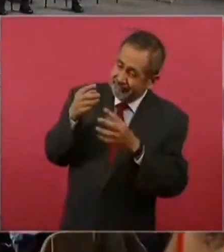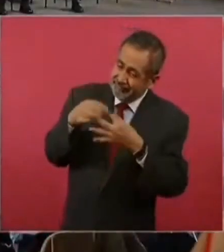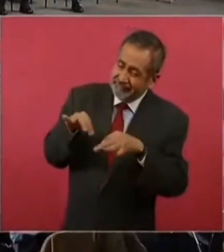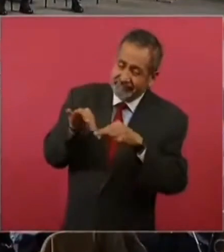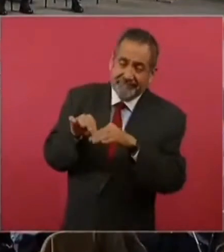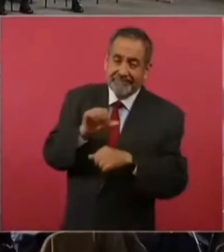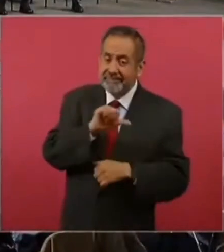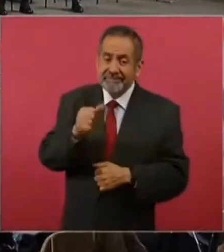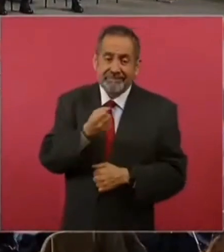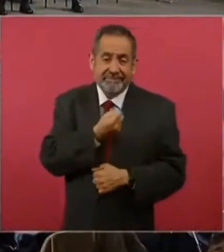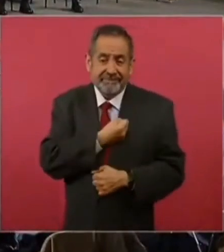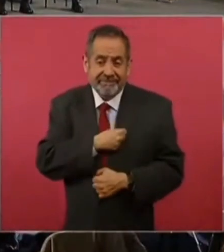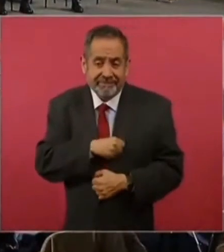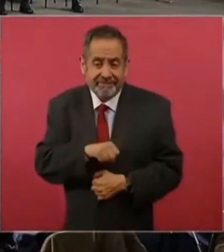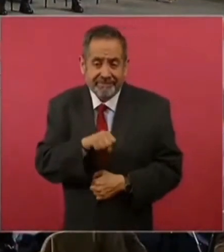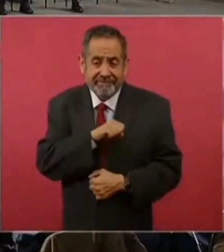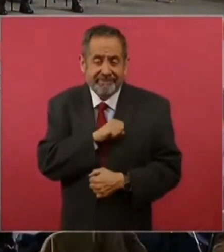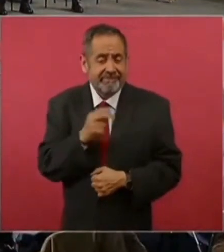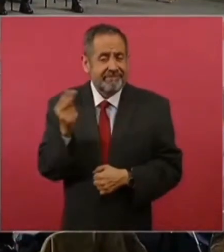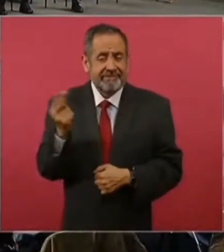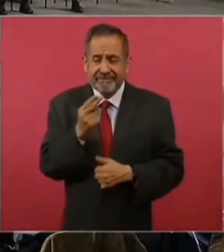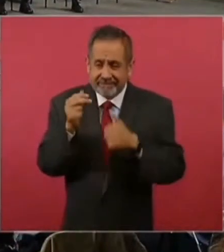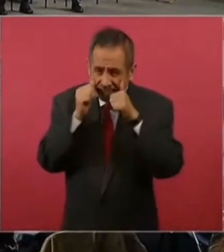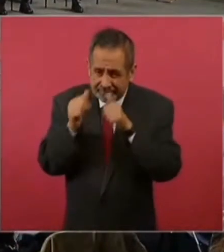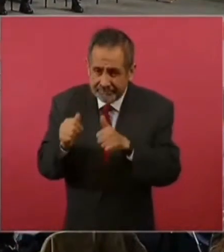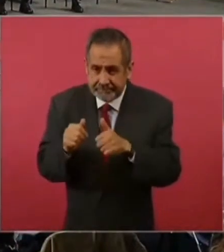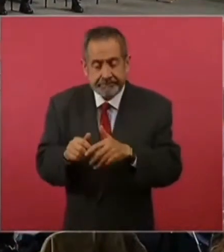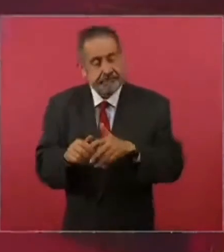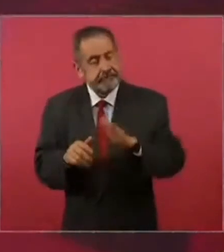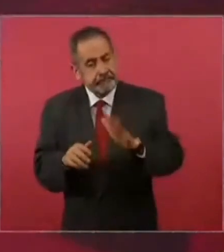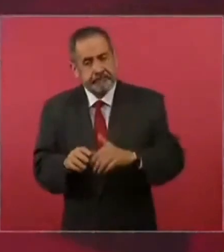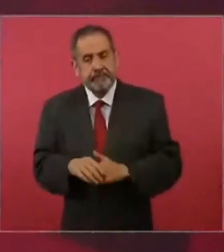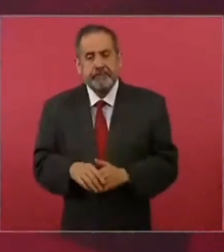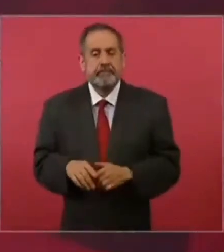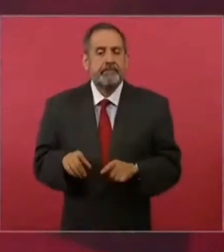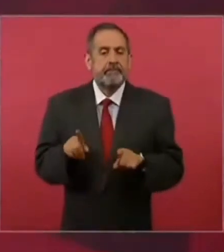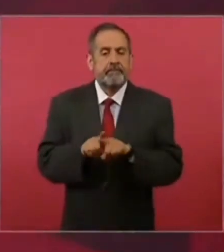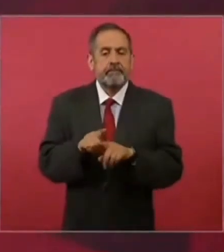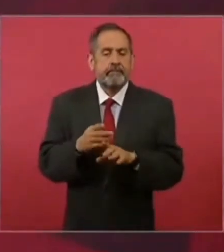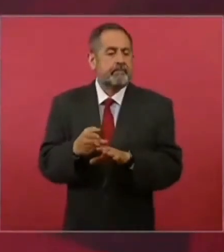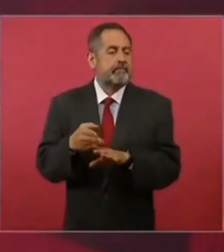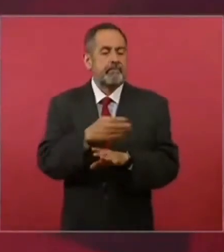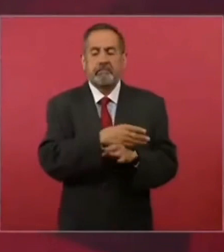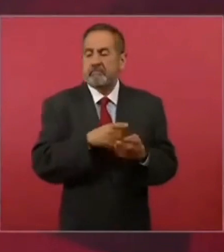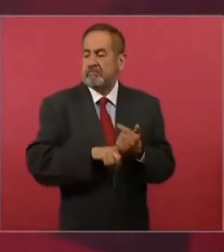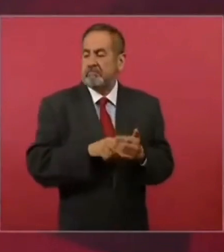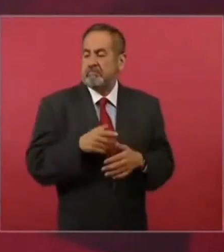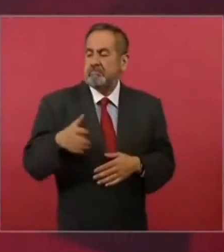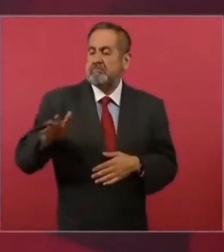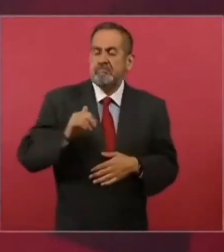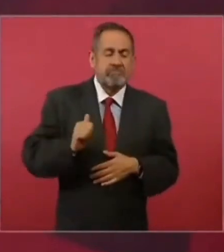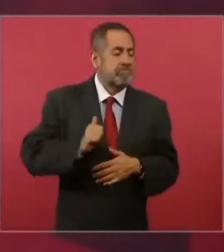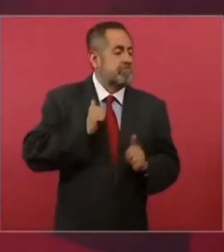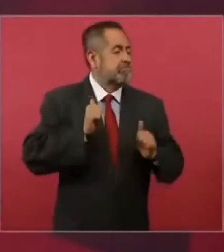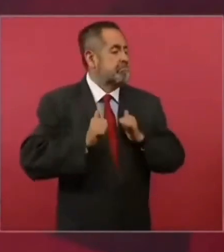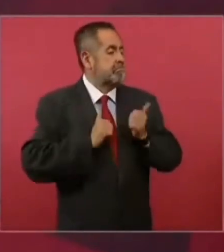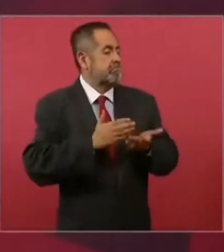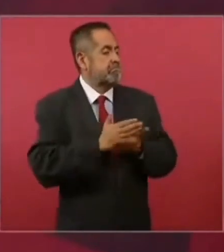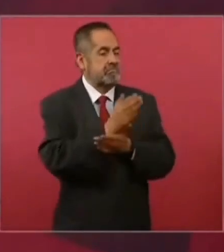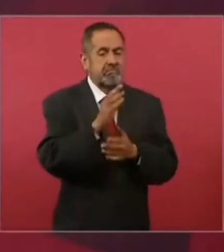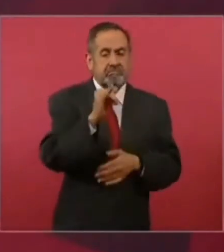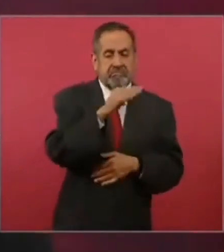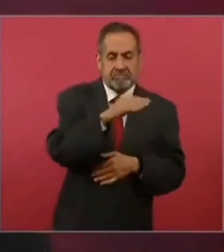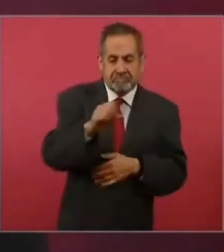de la salud. Si a eso sumamos que por otro lado caminaban por su propio rumbo, el